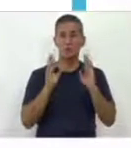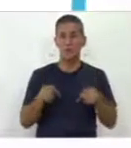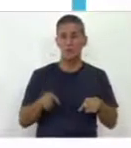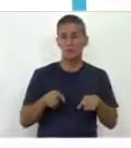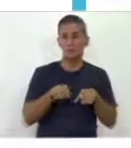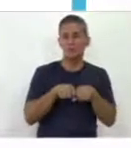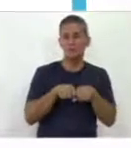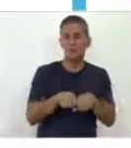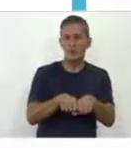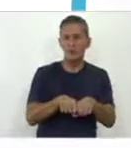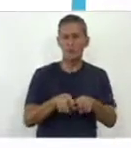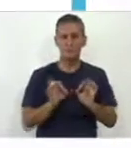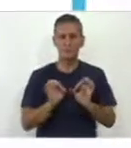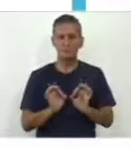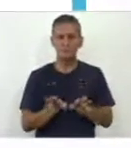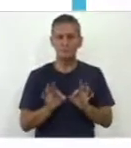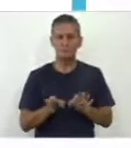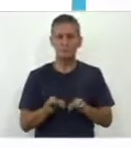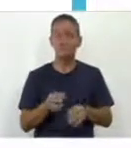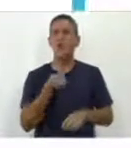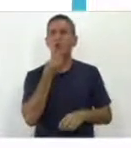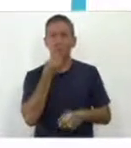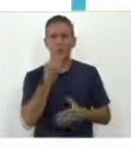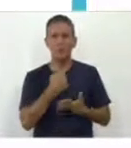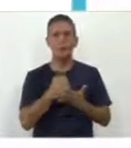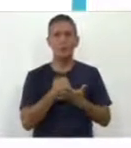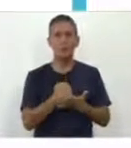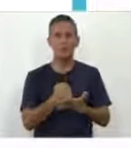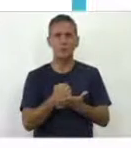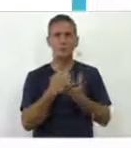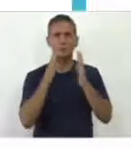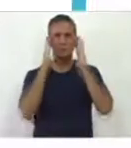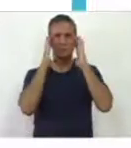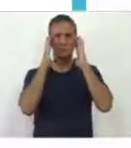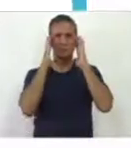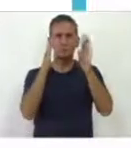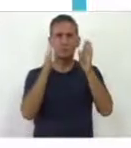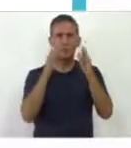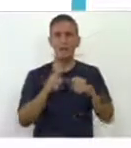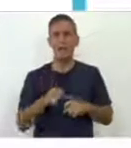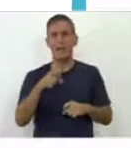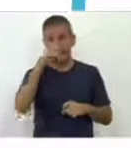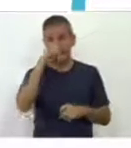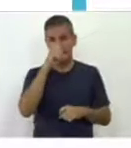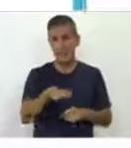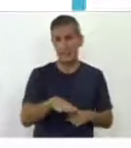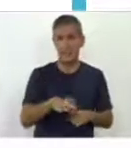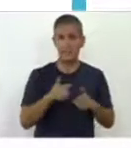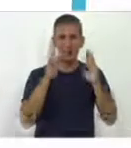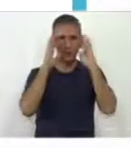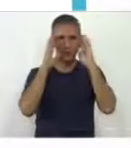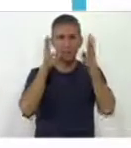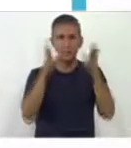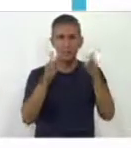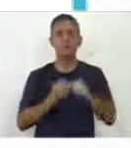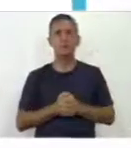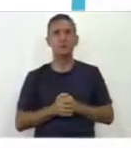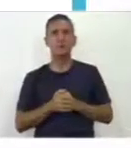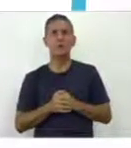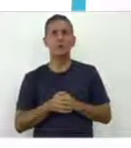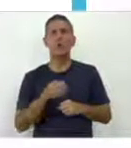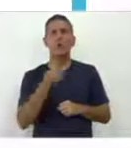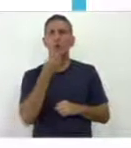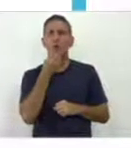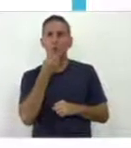permanente puede ayudar a concentrar la atención si se desvía, que es posible por la edad. Pero también puede